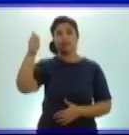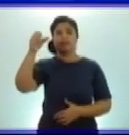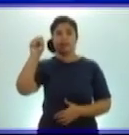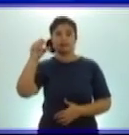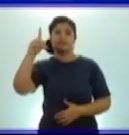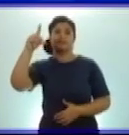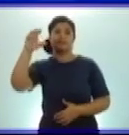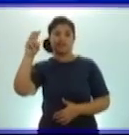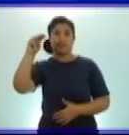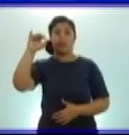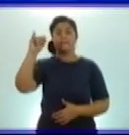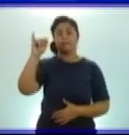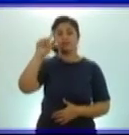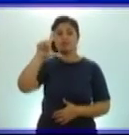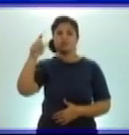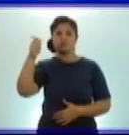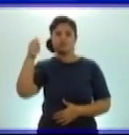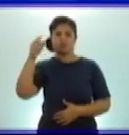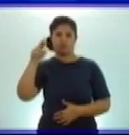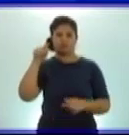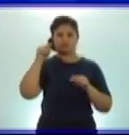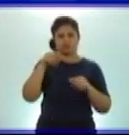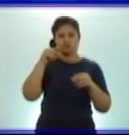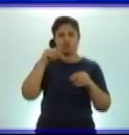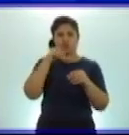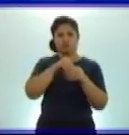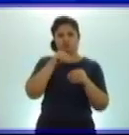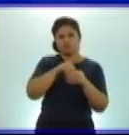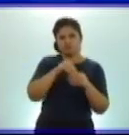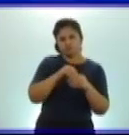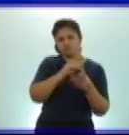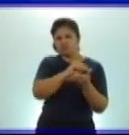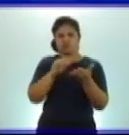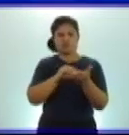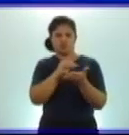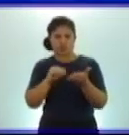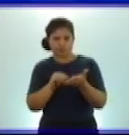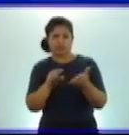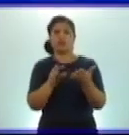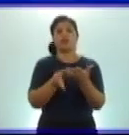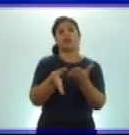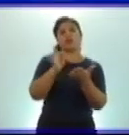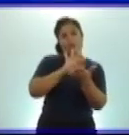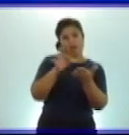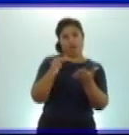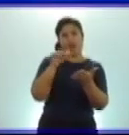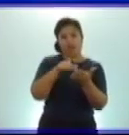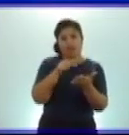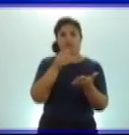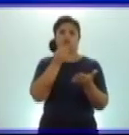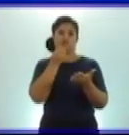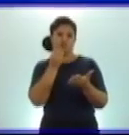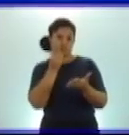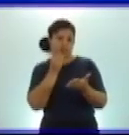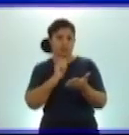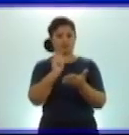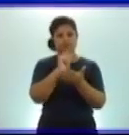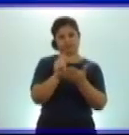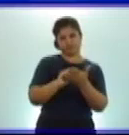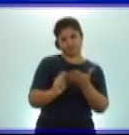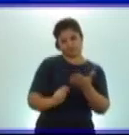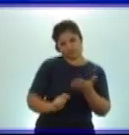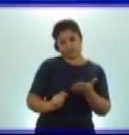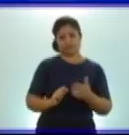texto y su cuaderno de trabajo. Les doy unos minutos para que copien en su libreta las páginas donde